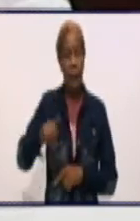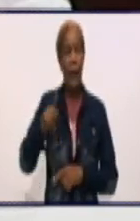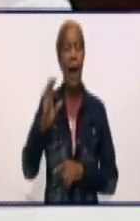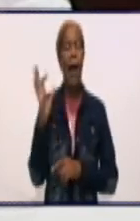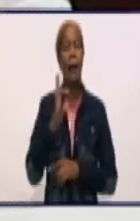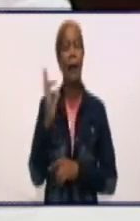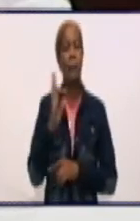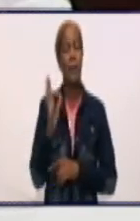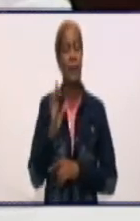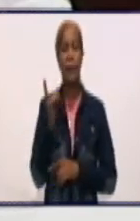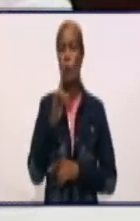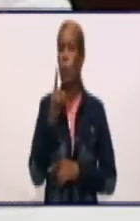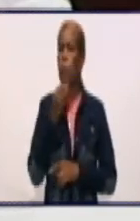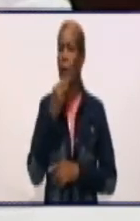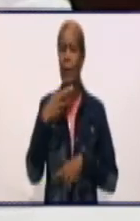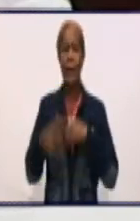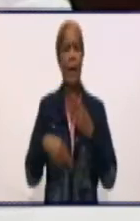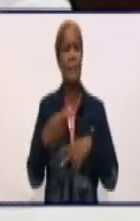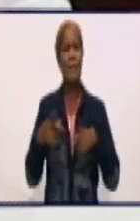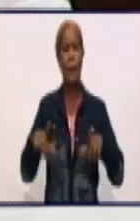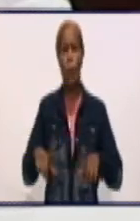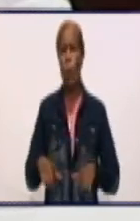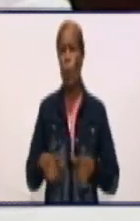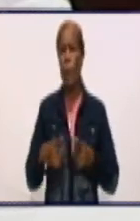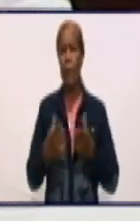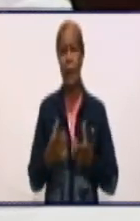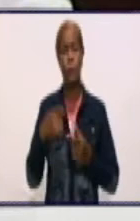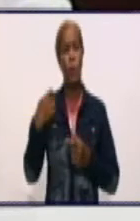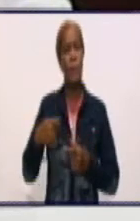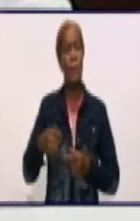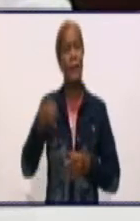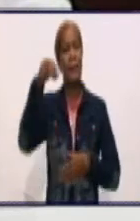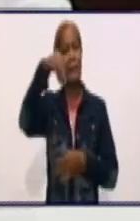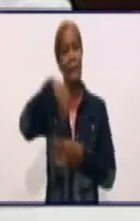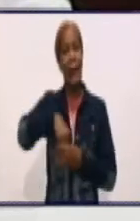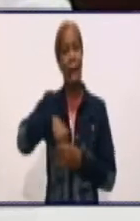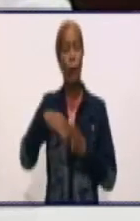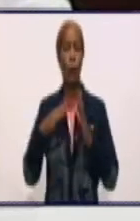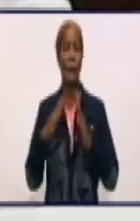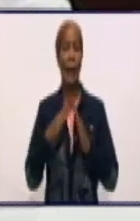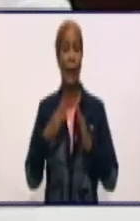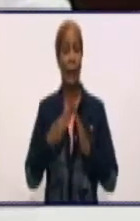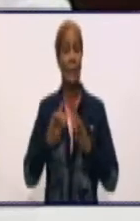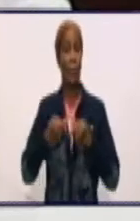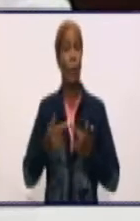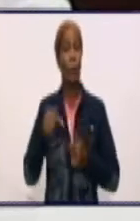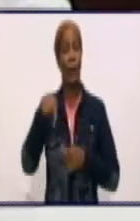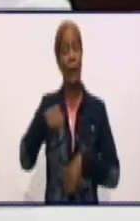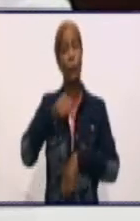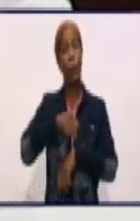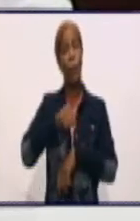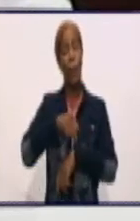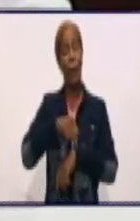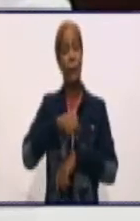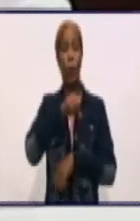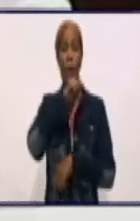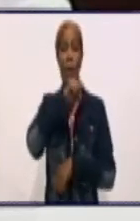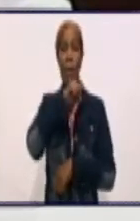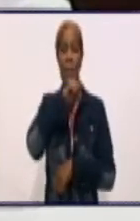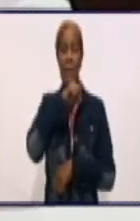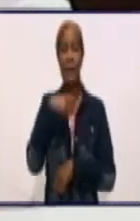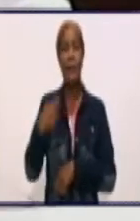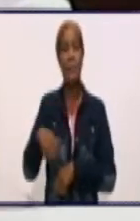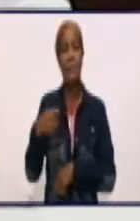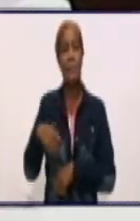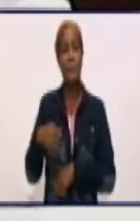celebrarse los cumpleaños. Hay que tratar de estar en la casa. En estos momentos que estamos, las madres tienen